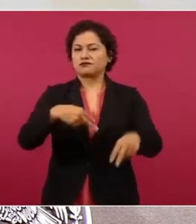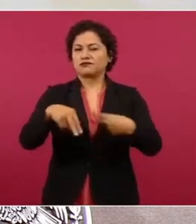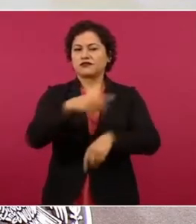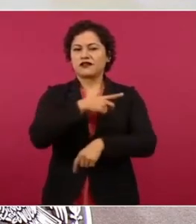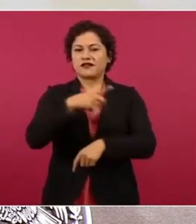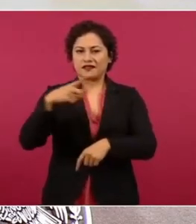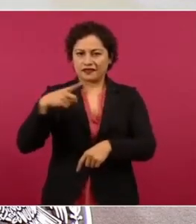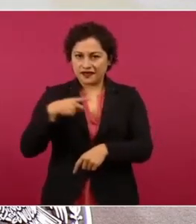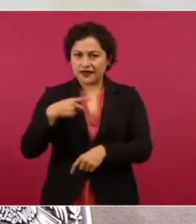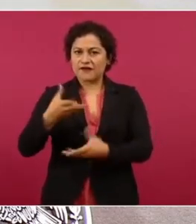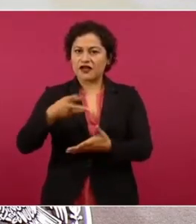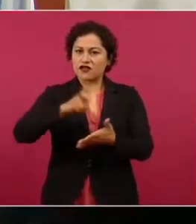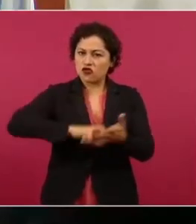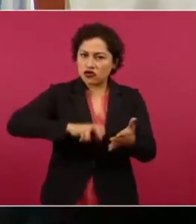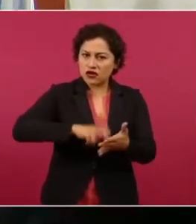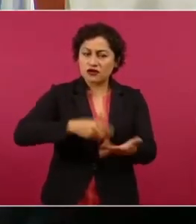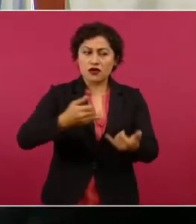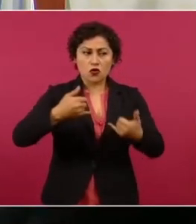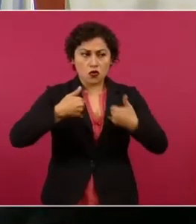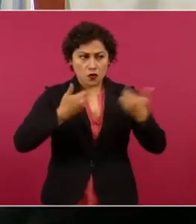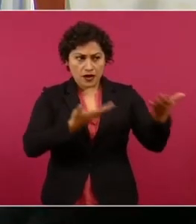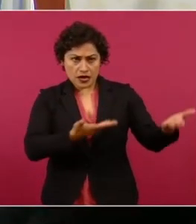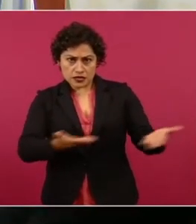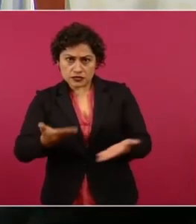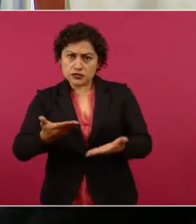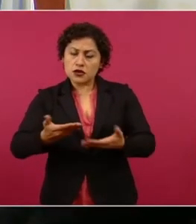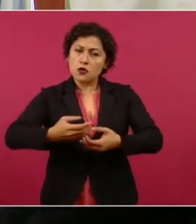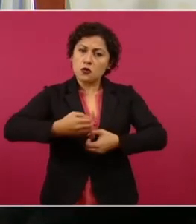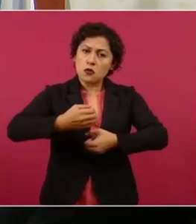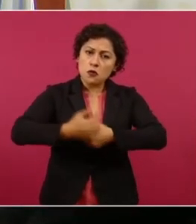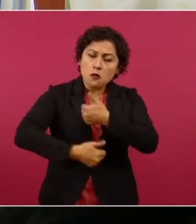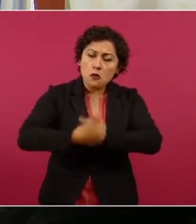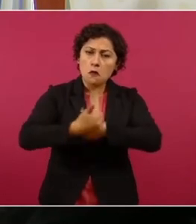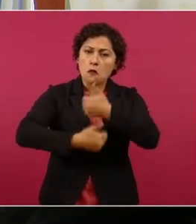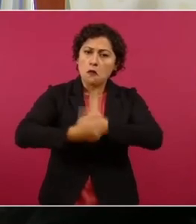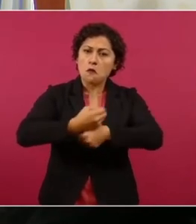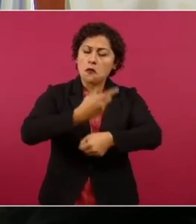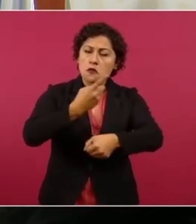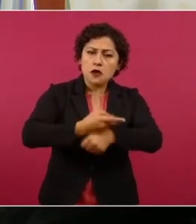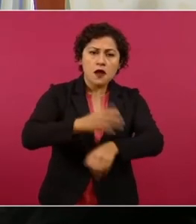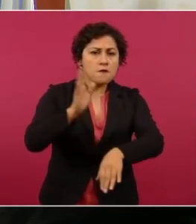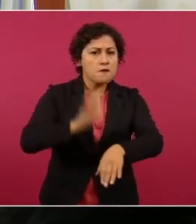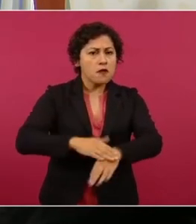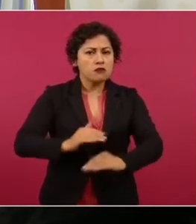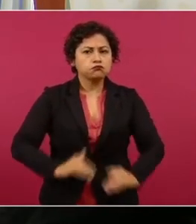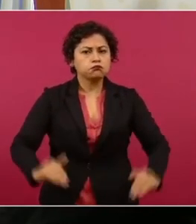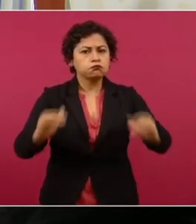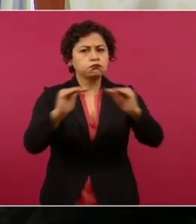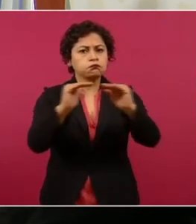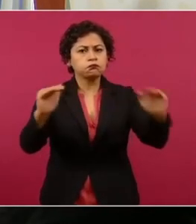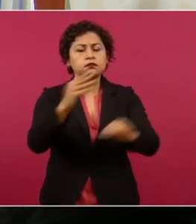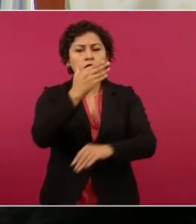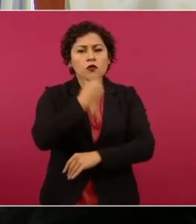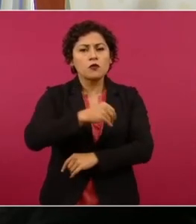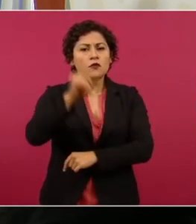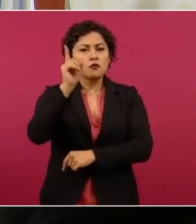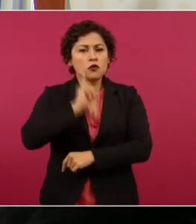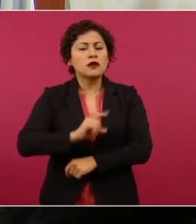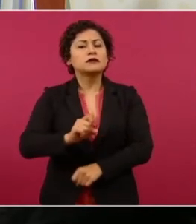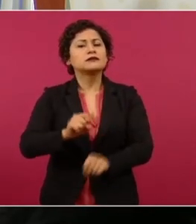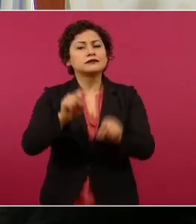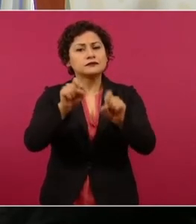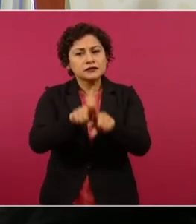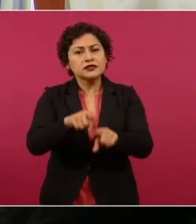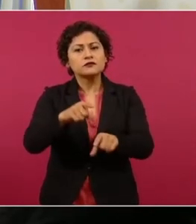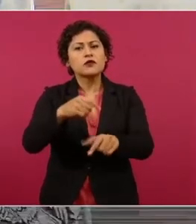La intención es que nuestros jóvenes tengan mejores oportunidades, que haya igualdad entre hombres y mujeres y que tengamos un mejor